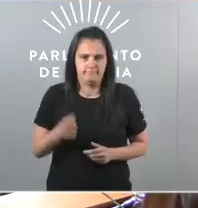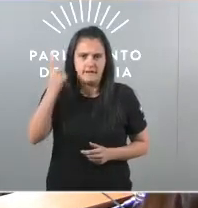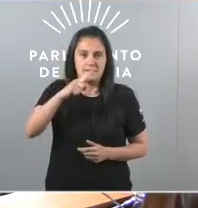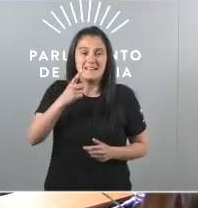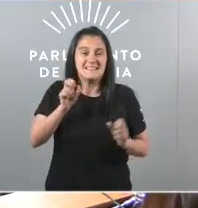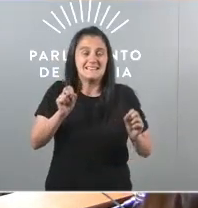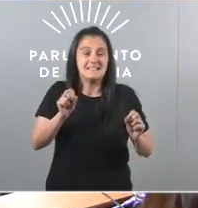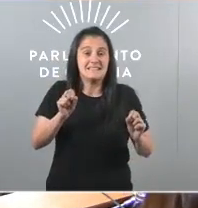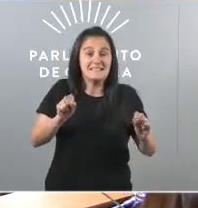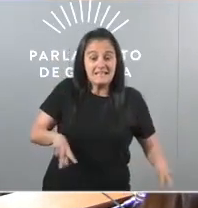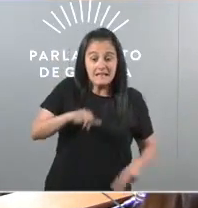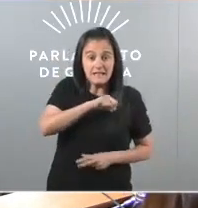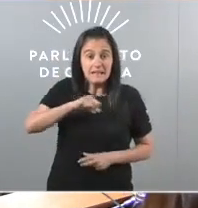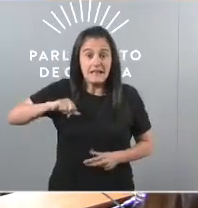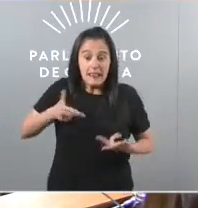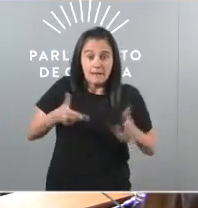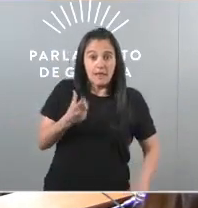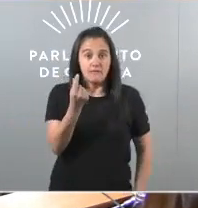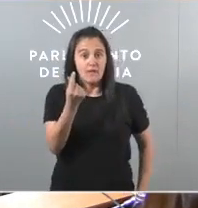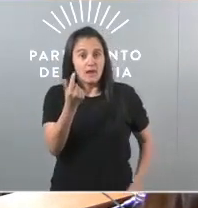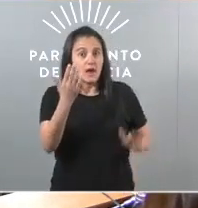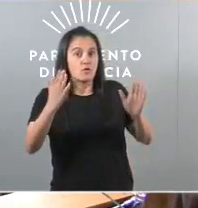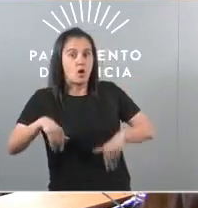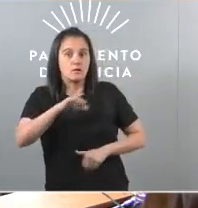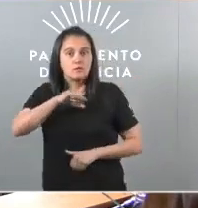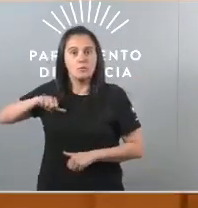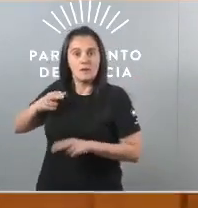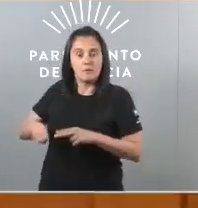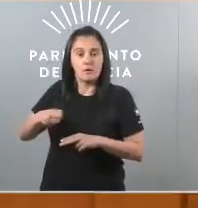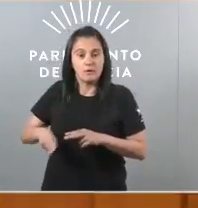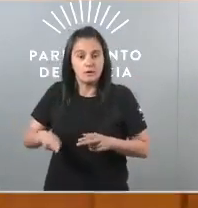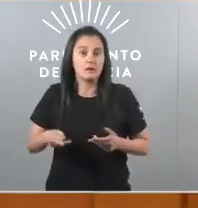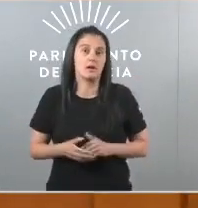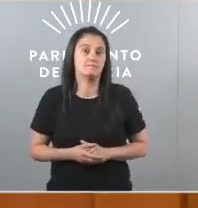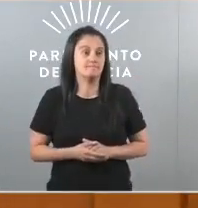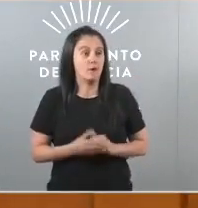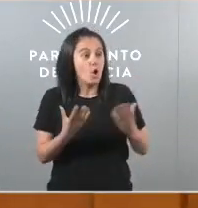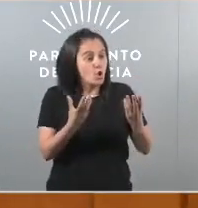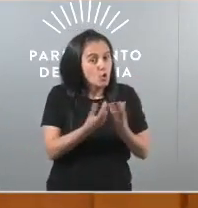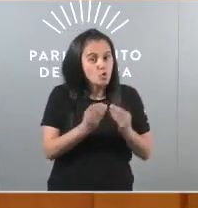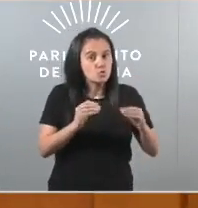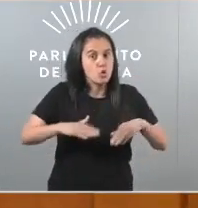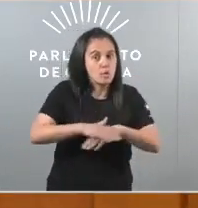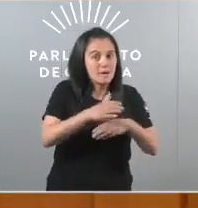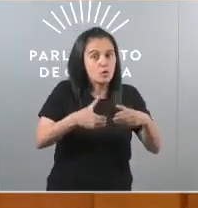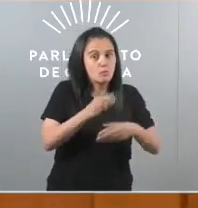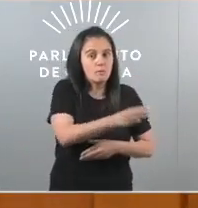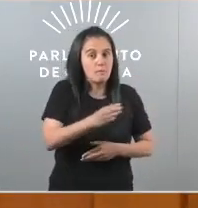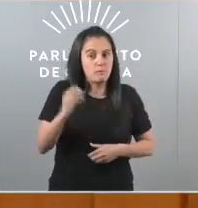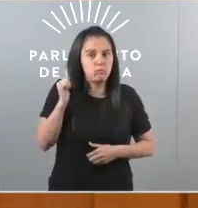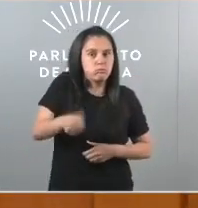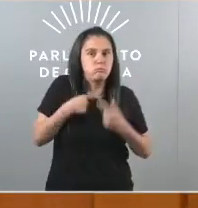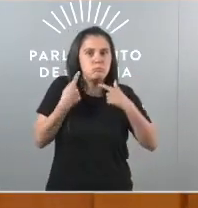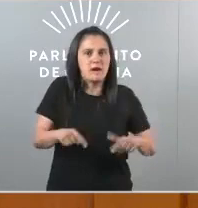autonomía financeira non hai autonomía política e co goberno do Partido Popular Galiza perdeu